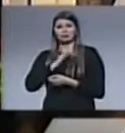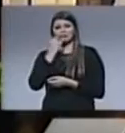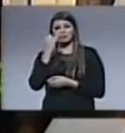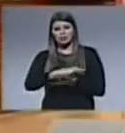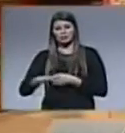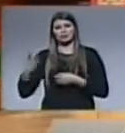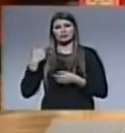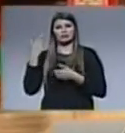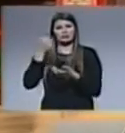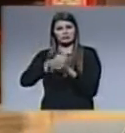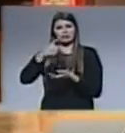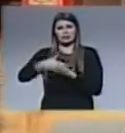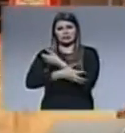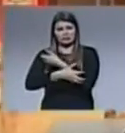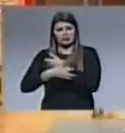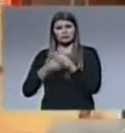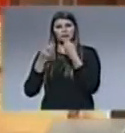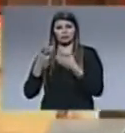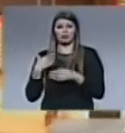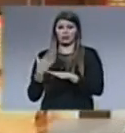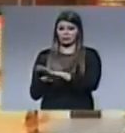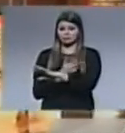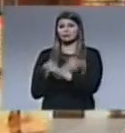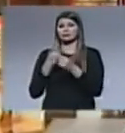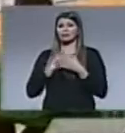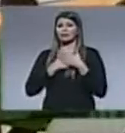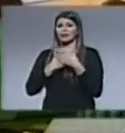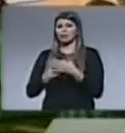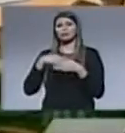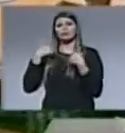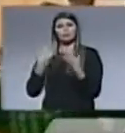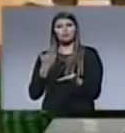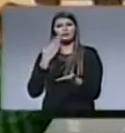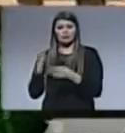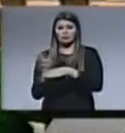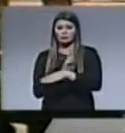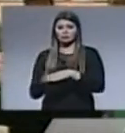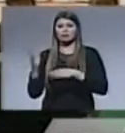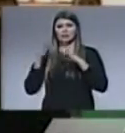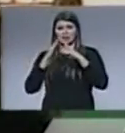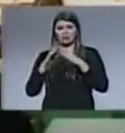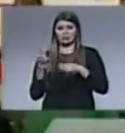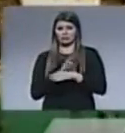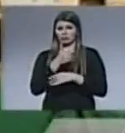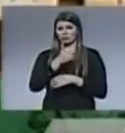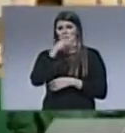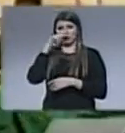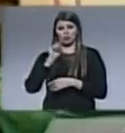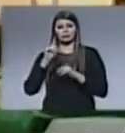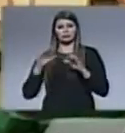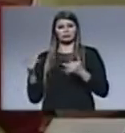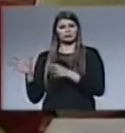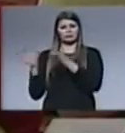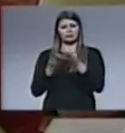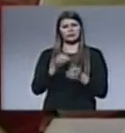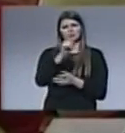que se encuentran en situación de riesgo. Antes que nada, brindando el amor de Dios, cuidados de hogar y buena educación. Actualmente son albergados